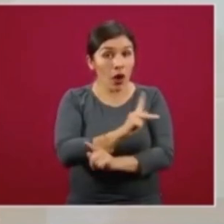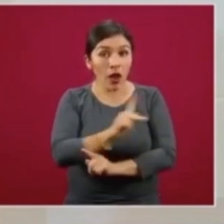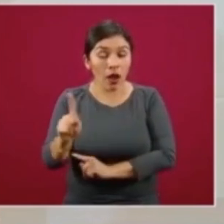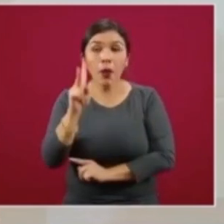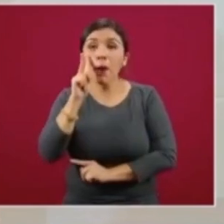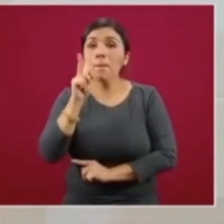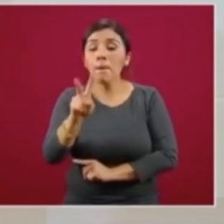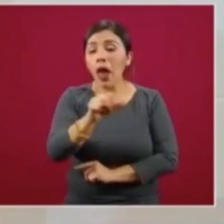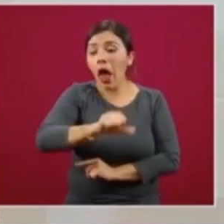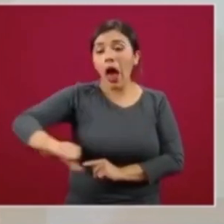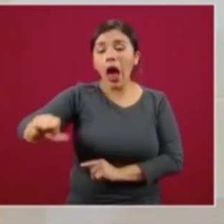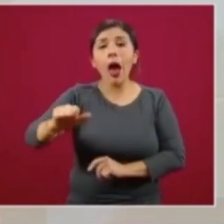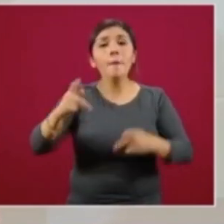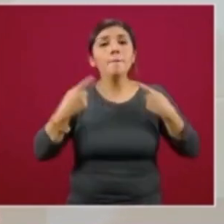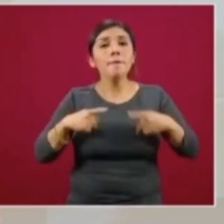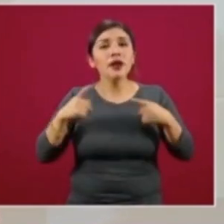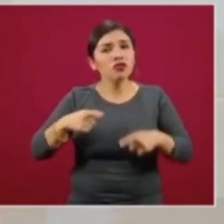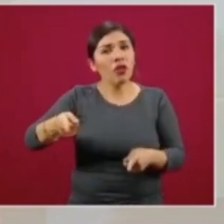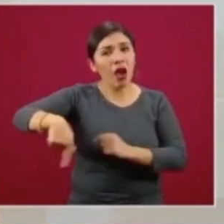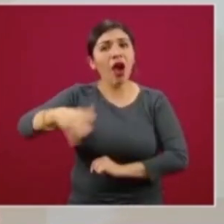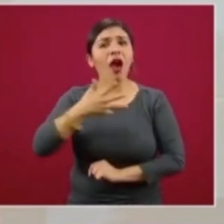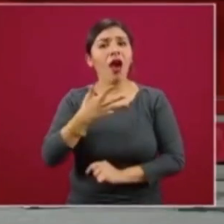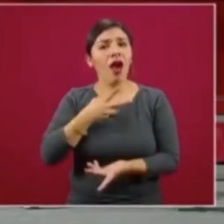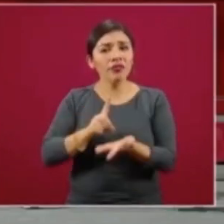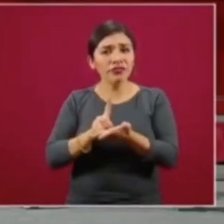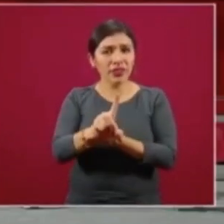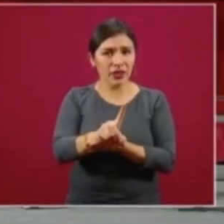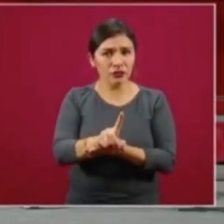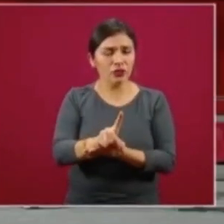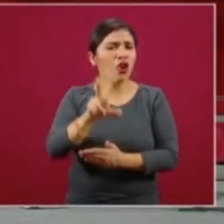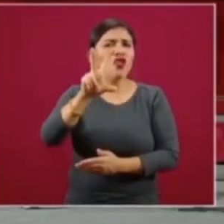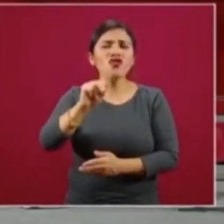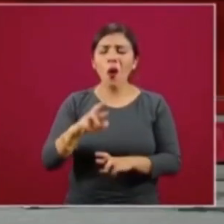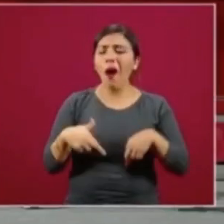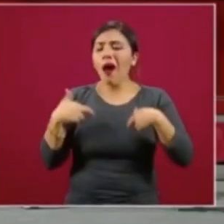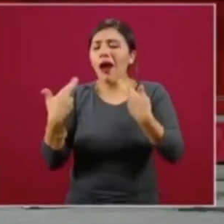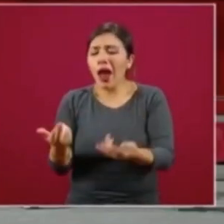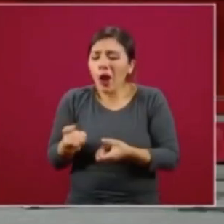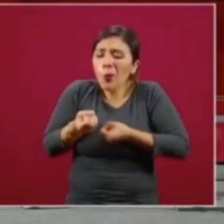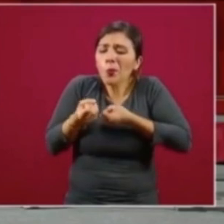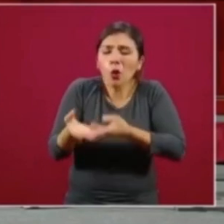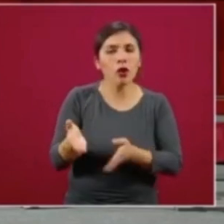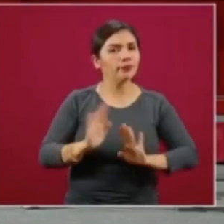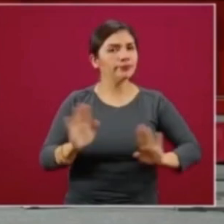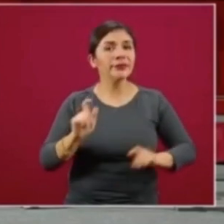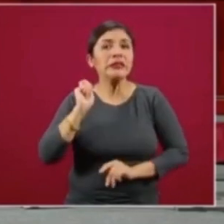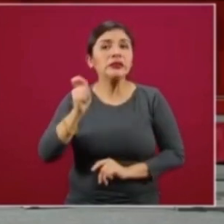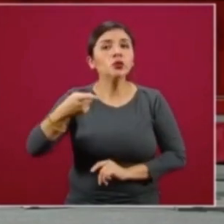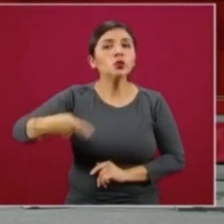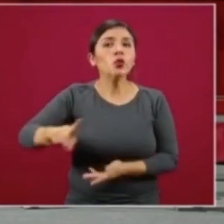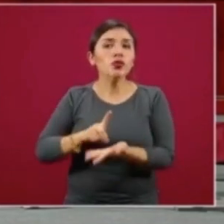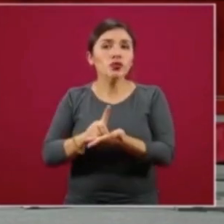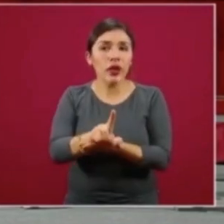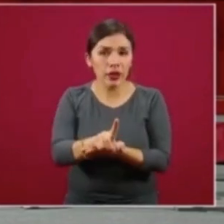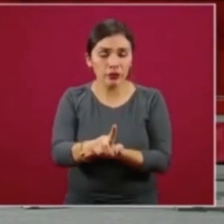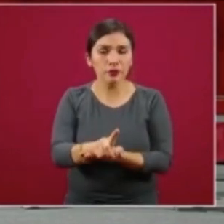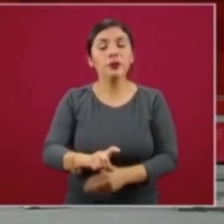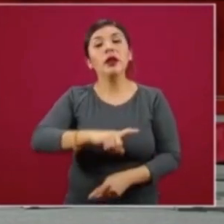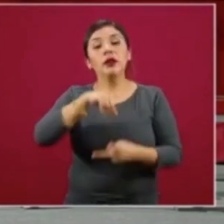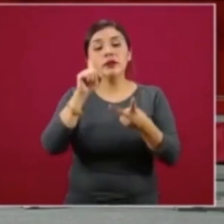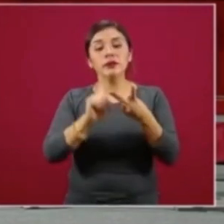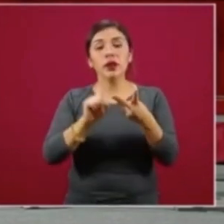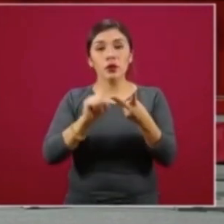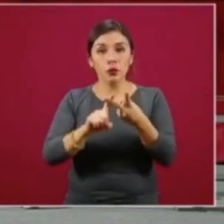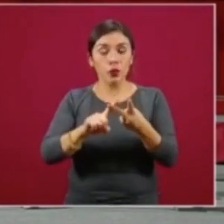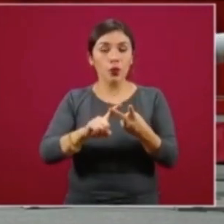a las personas como sujetos de derechos, no son dádivas, no son concesiones, son derechos. Un segundo punto